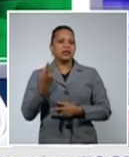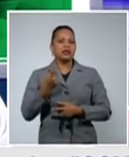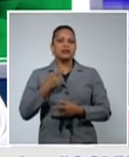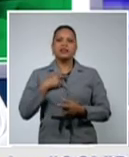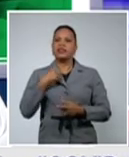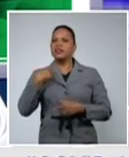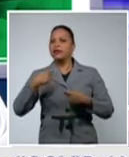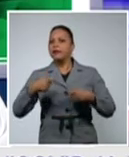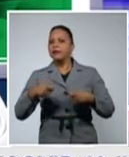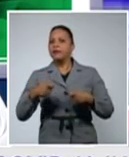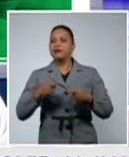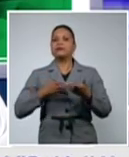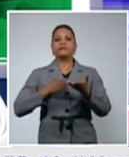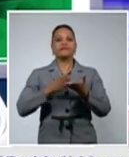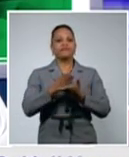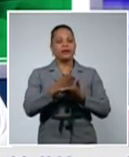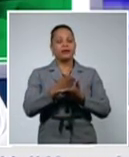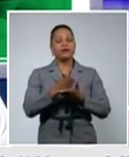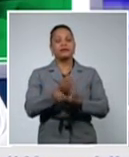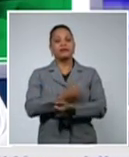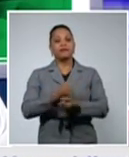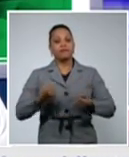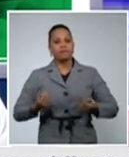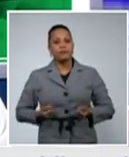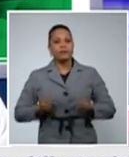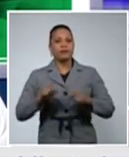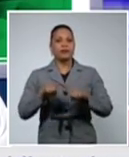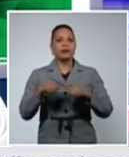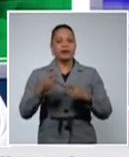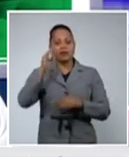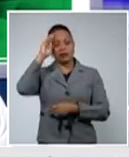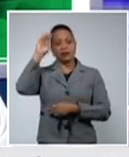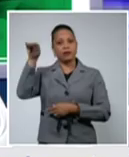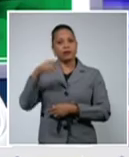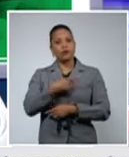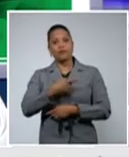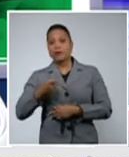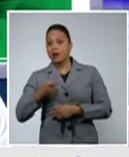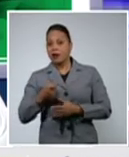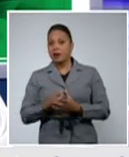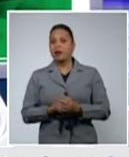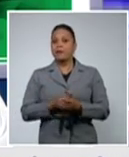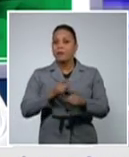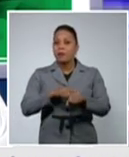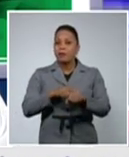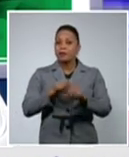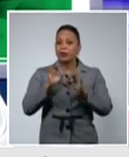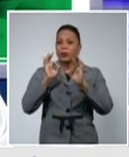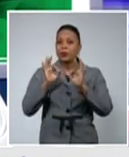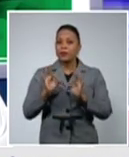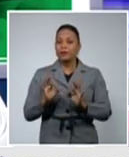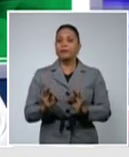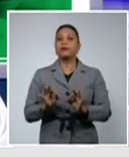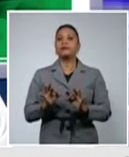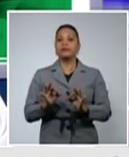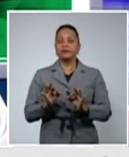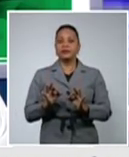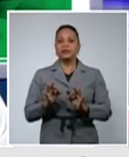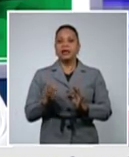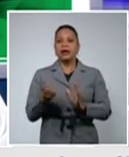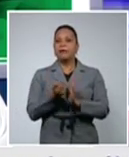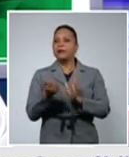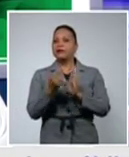el diagnóstico precoz, el ingreso en el momento oportuno, la aplicación de los